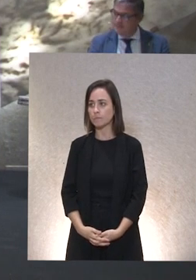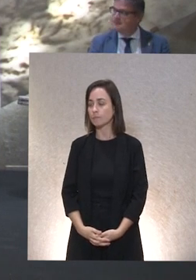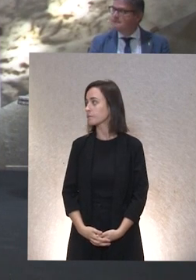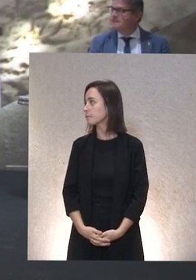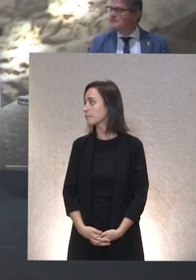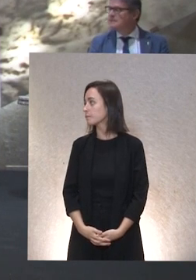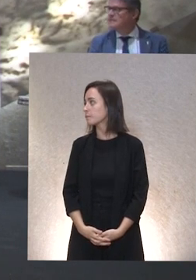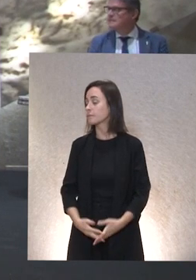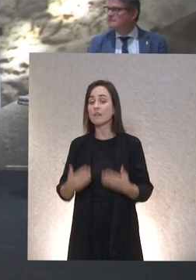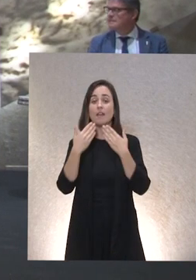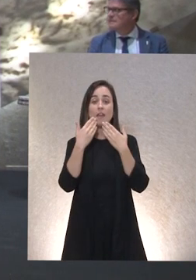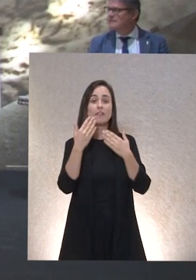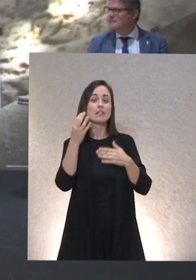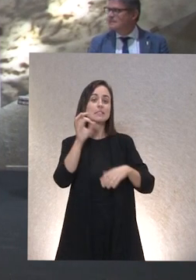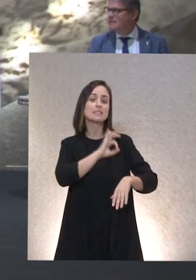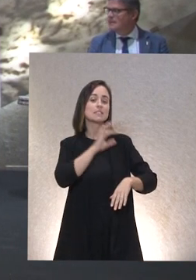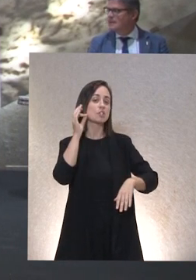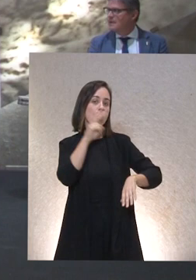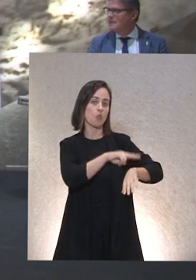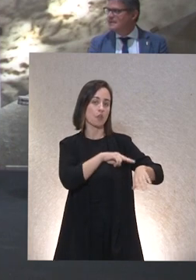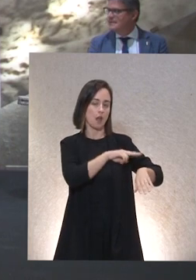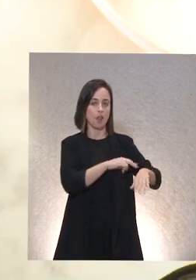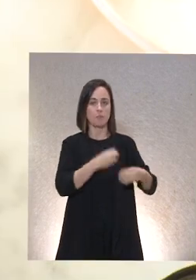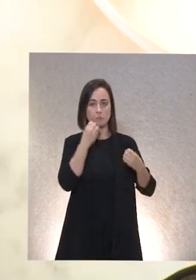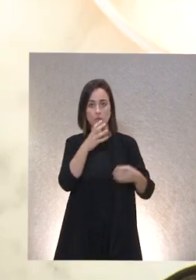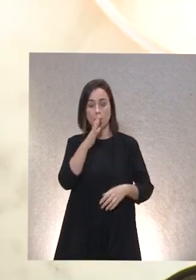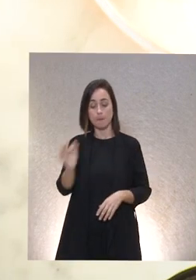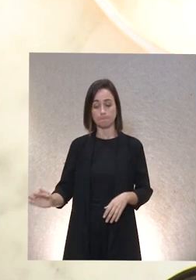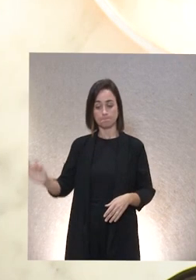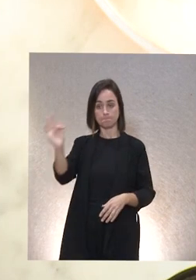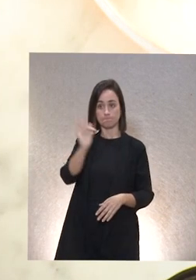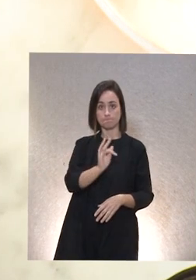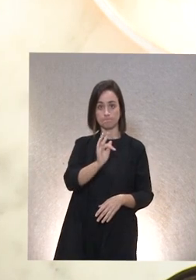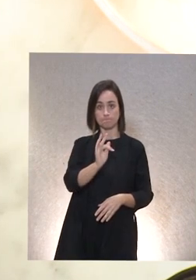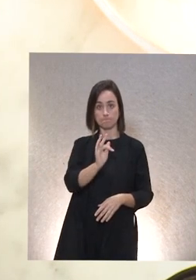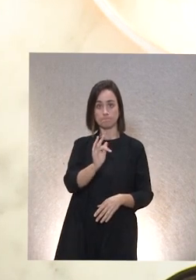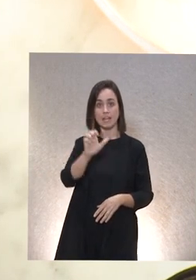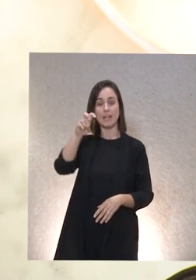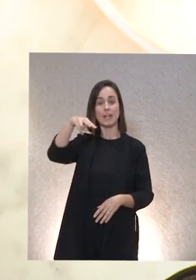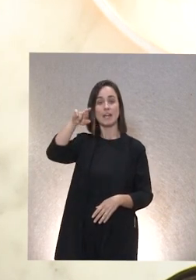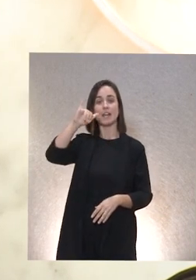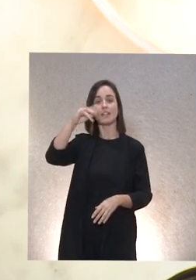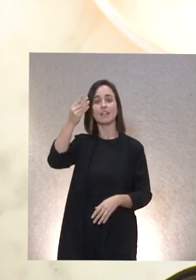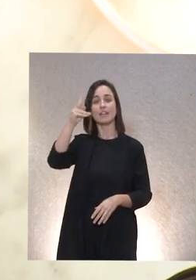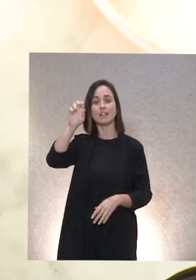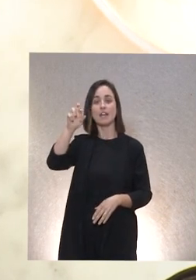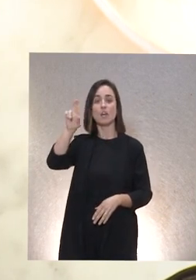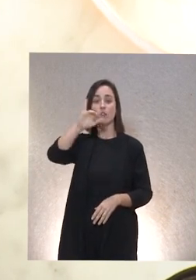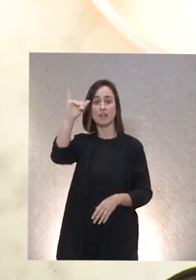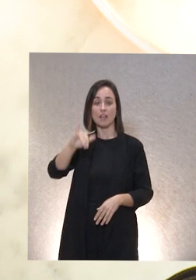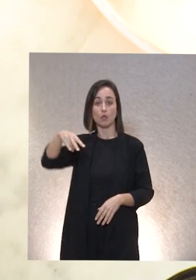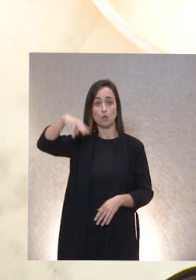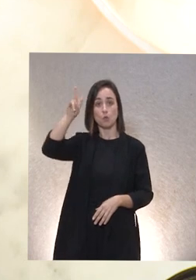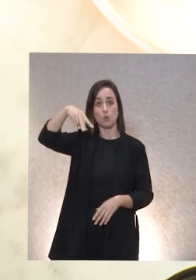señora concejal día bueno ahora voy a ceder la palabra a Enrique Rodríguez Nuño que antes le hemos